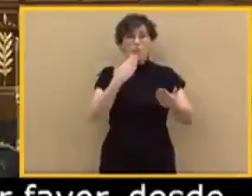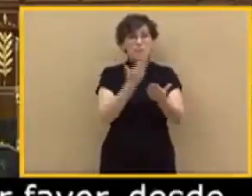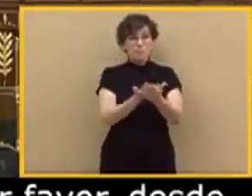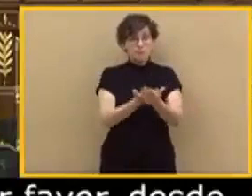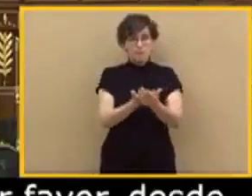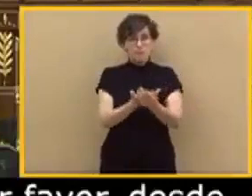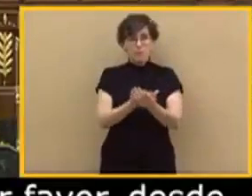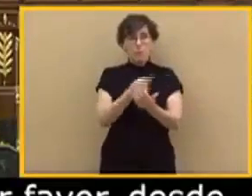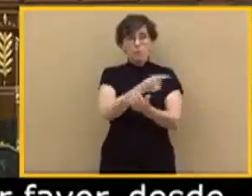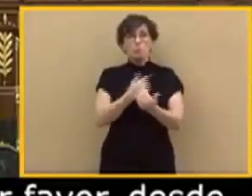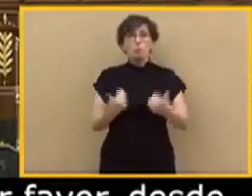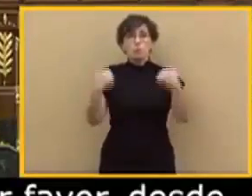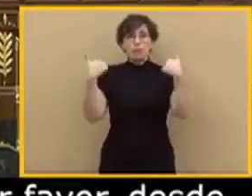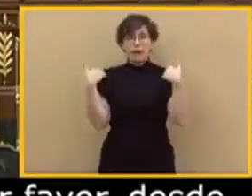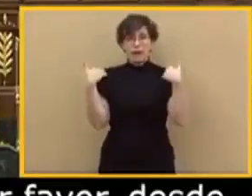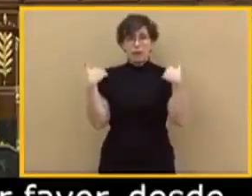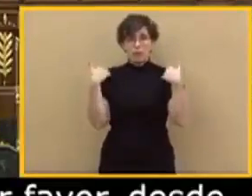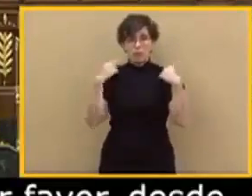institucional.